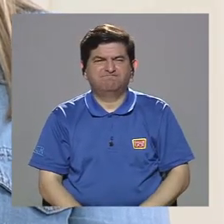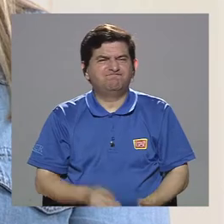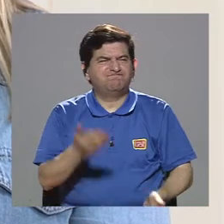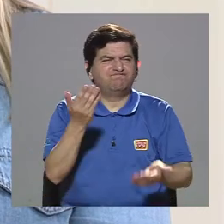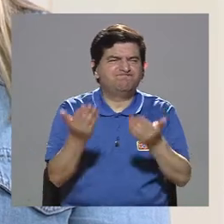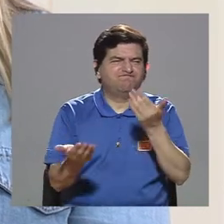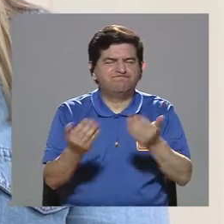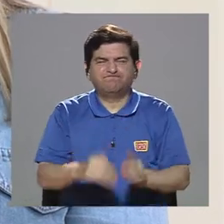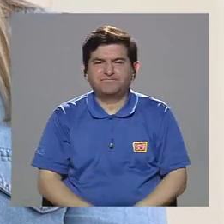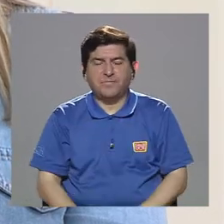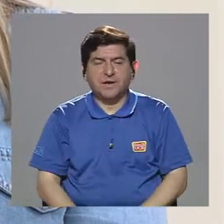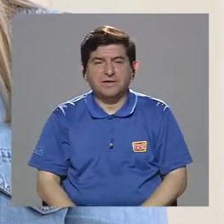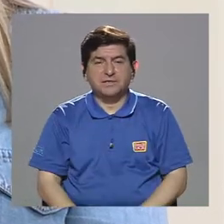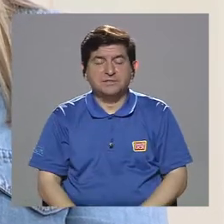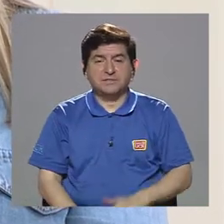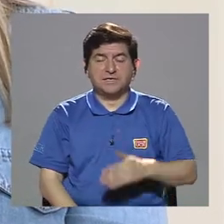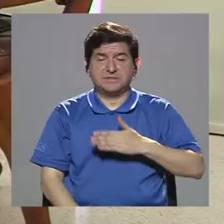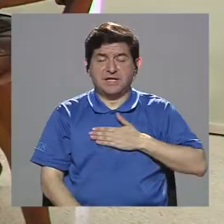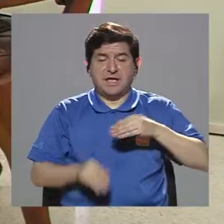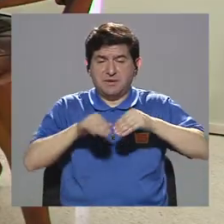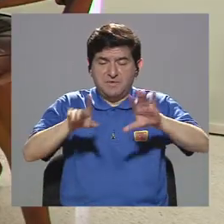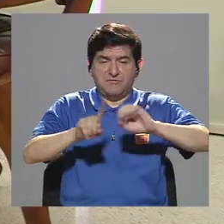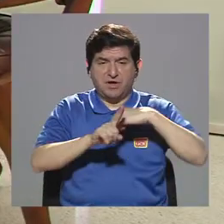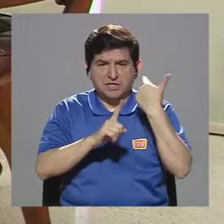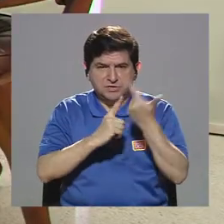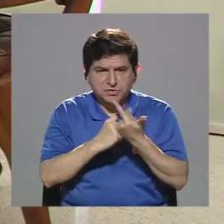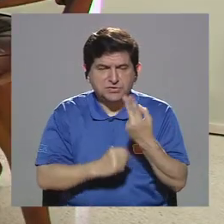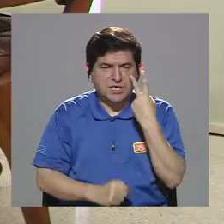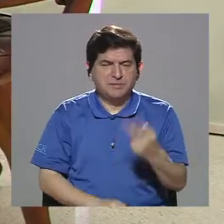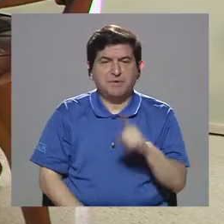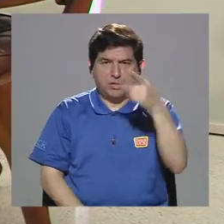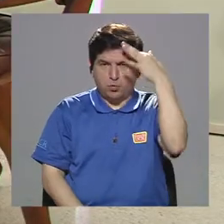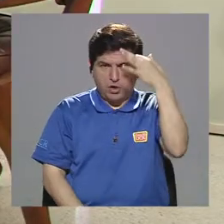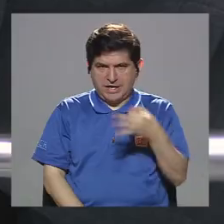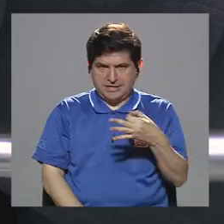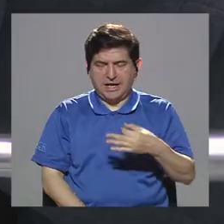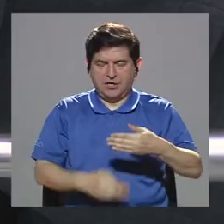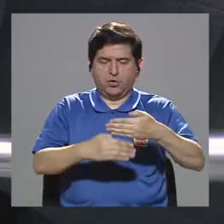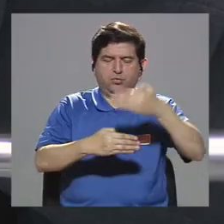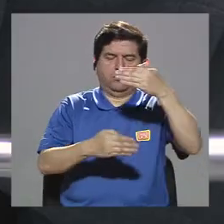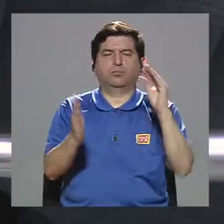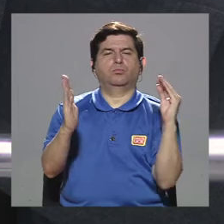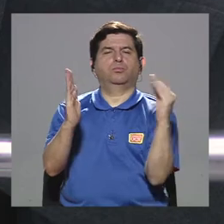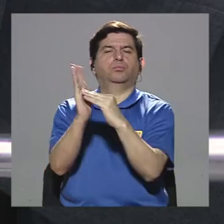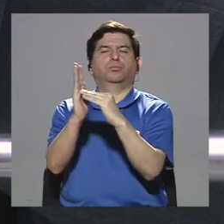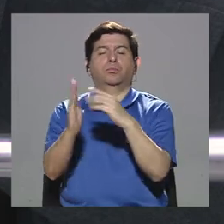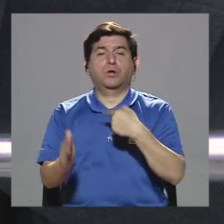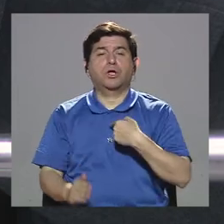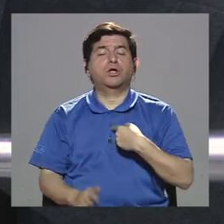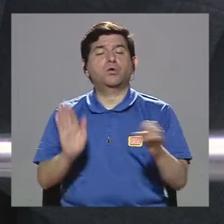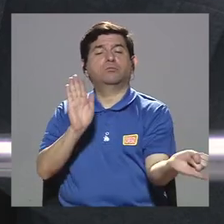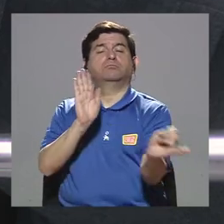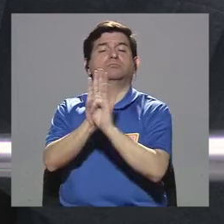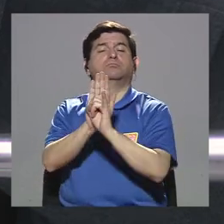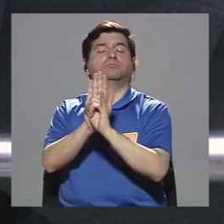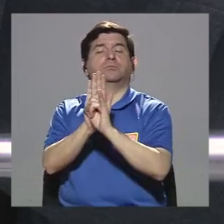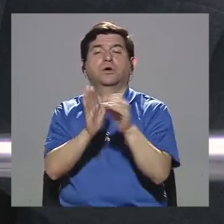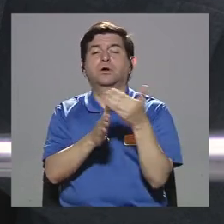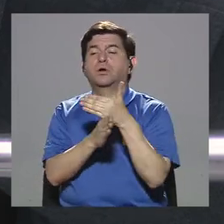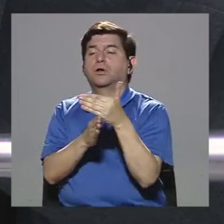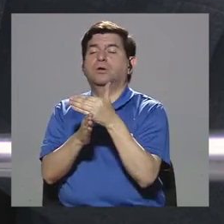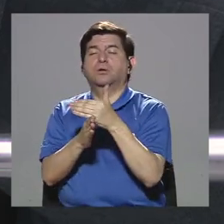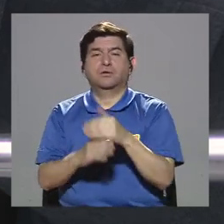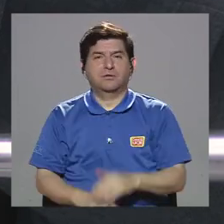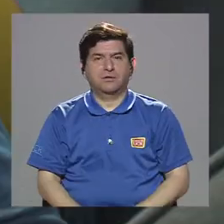en los muros de mis redes sociales alguna posición. Y si yo me identifico con eso, lo comparto. El tema